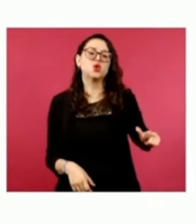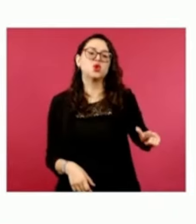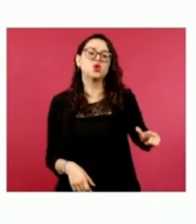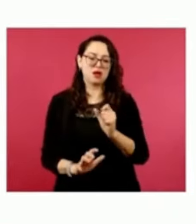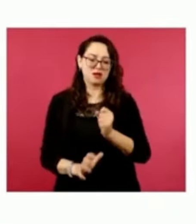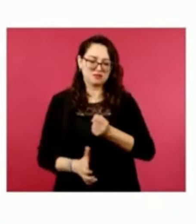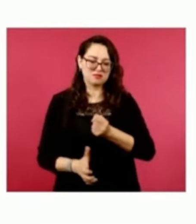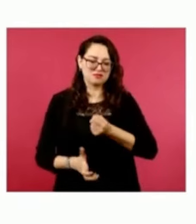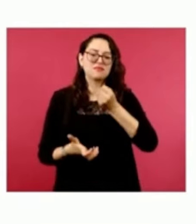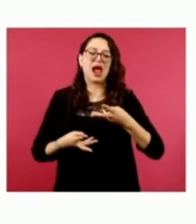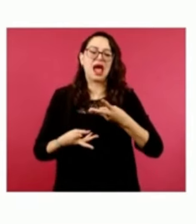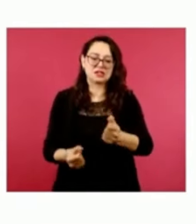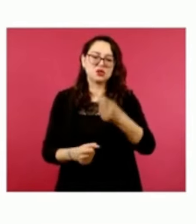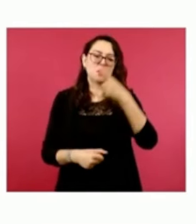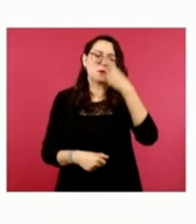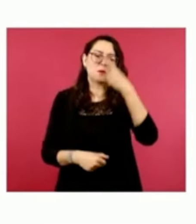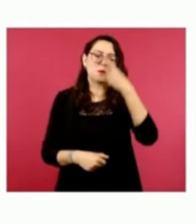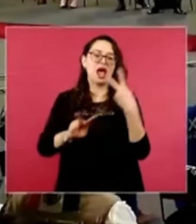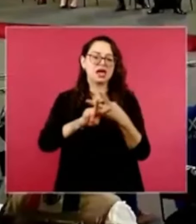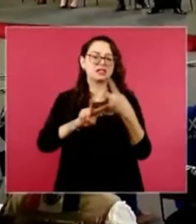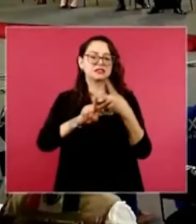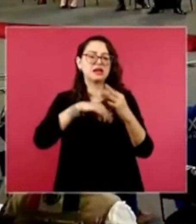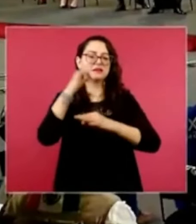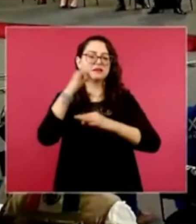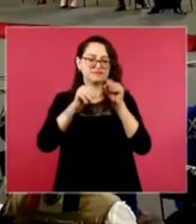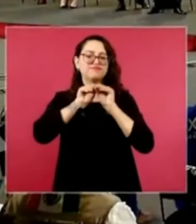pesos para financiar esta campaña de mentiras.